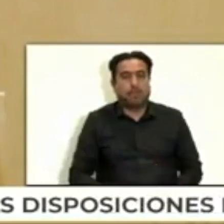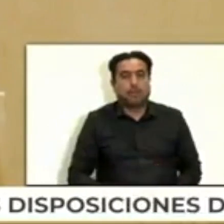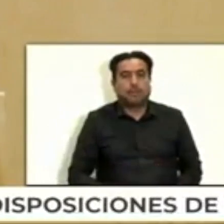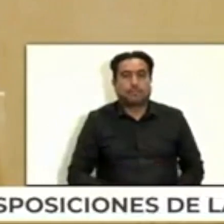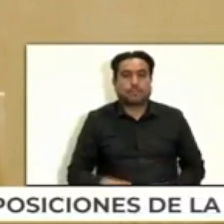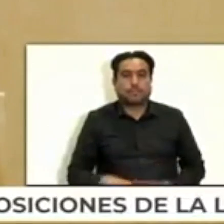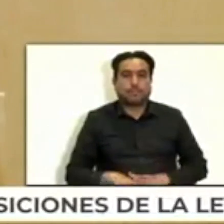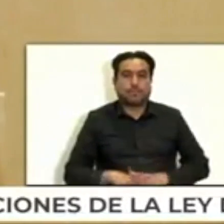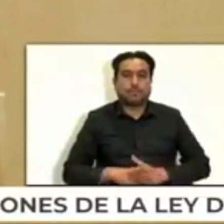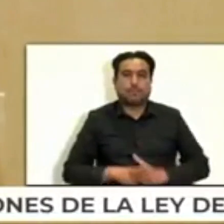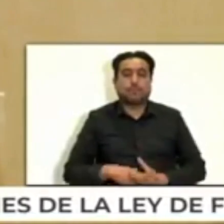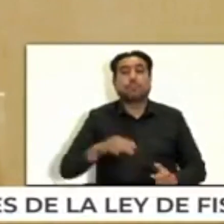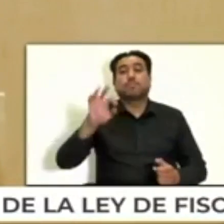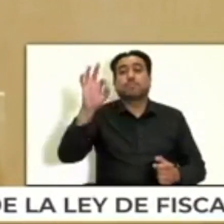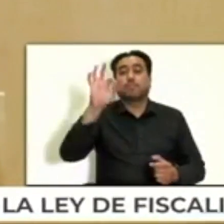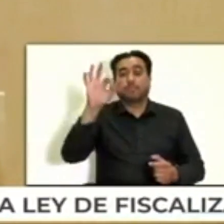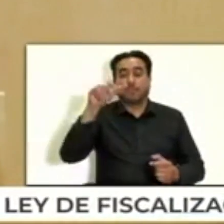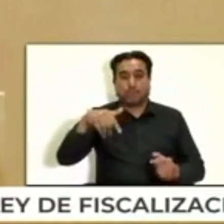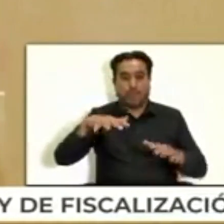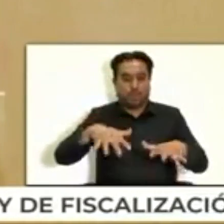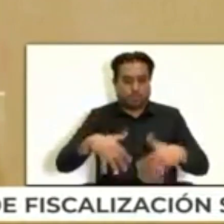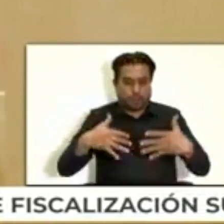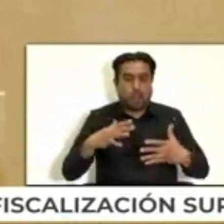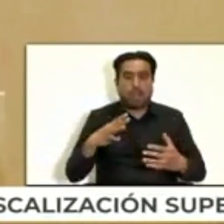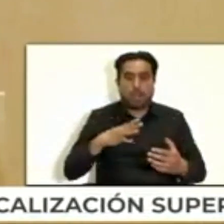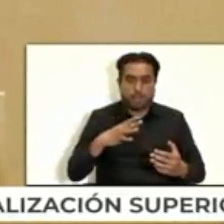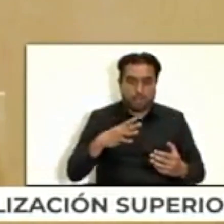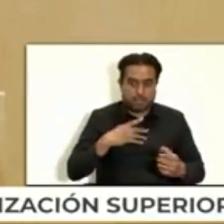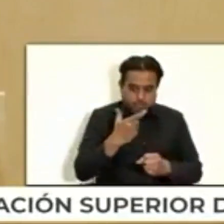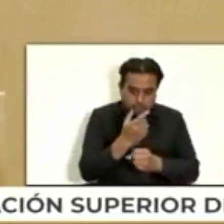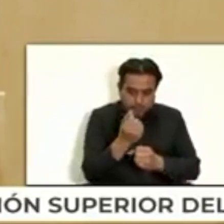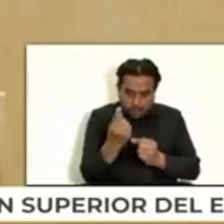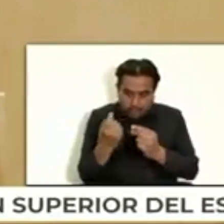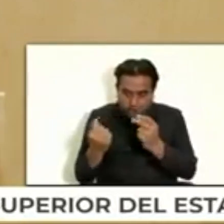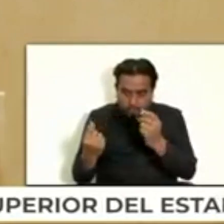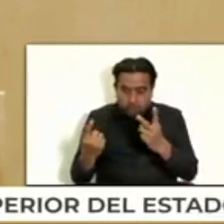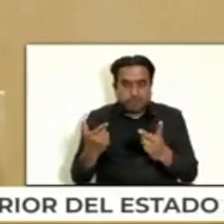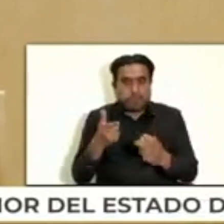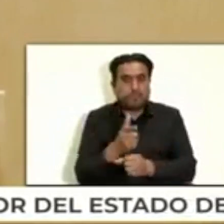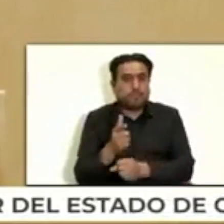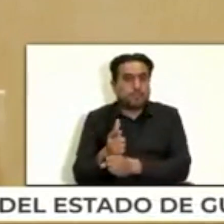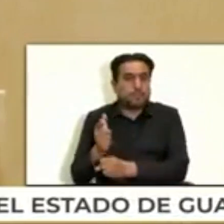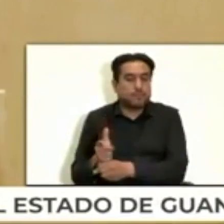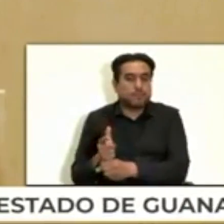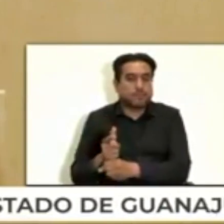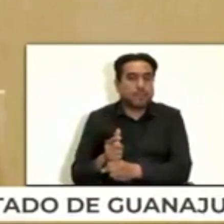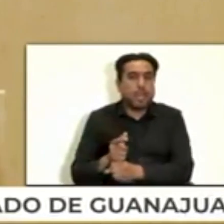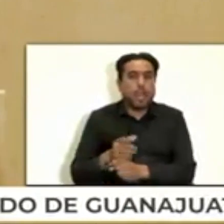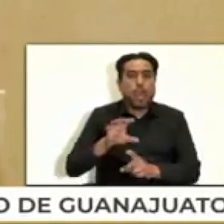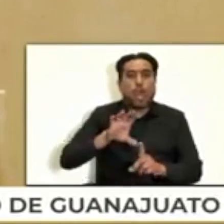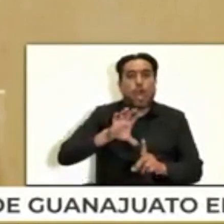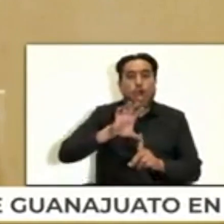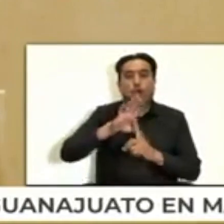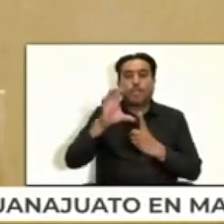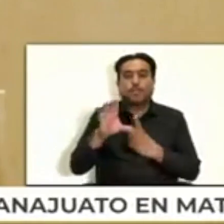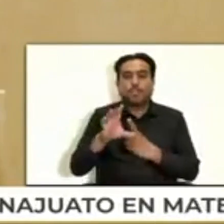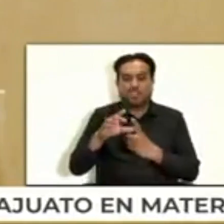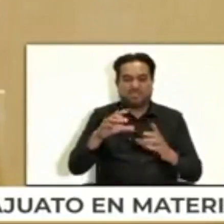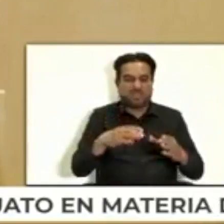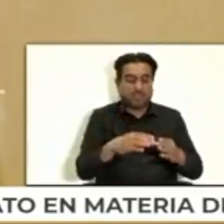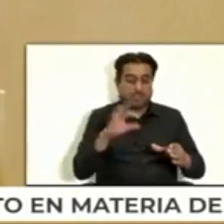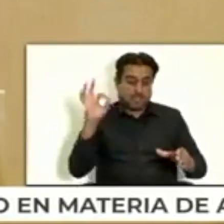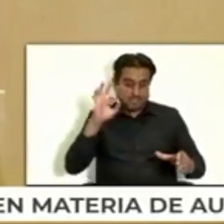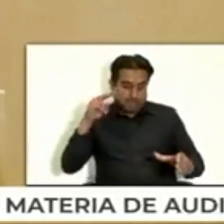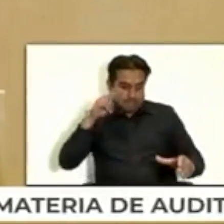si en el proceso de la auditoría se encuentran indicios de la comisión de un probable delito, la